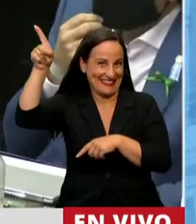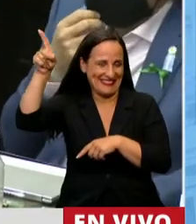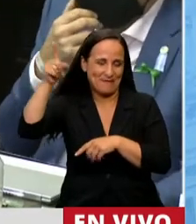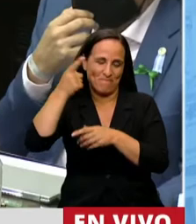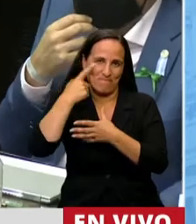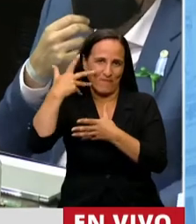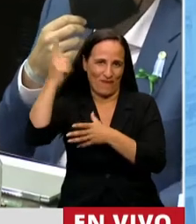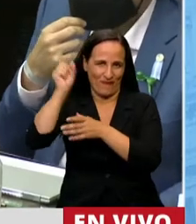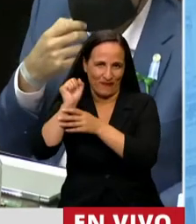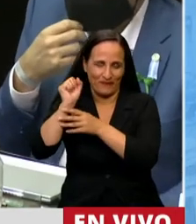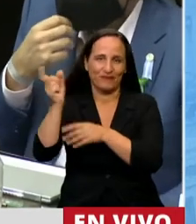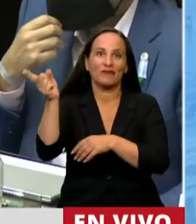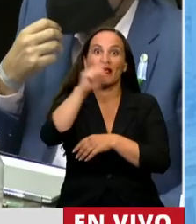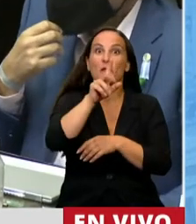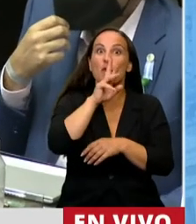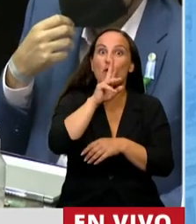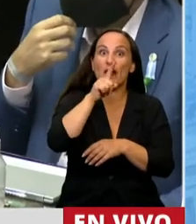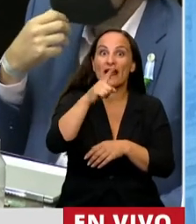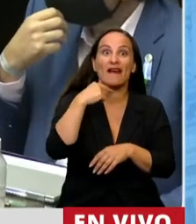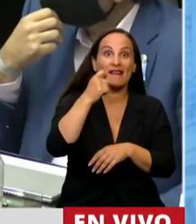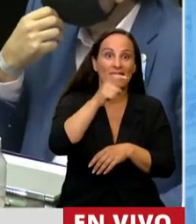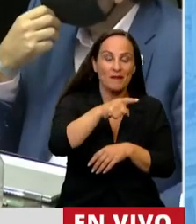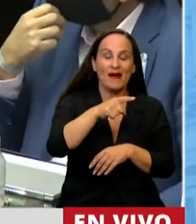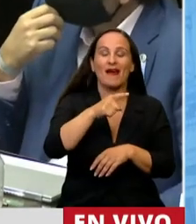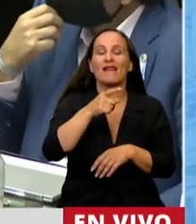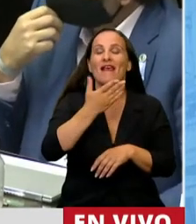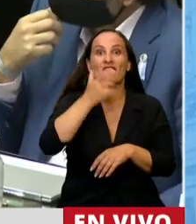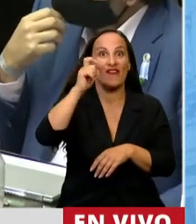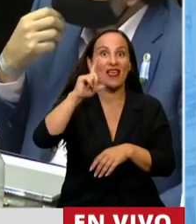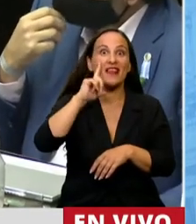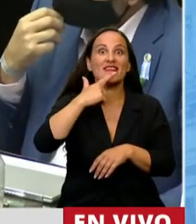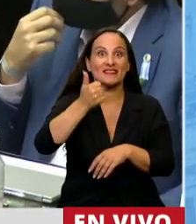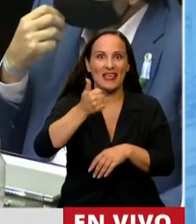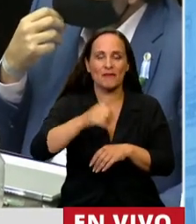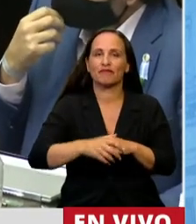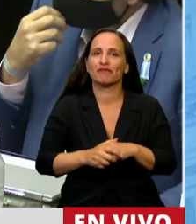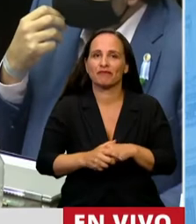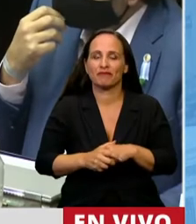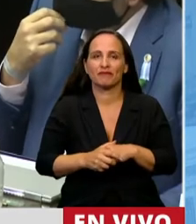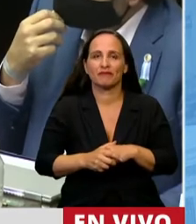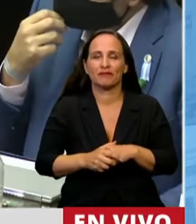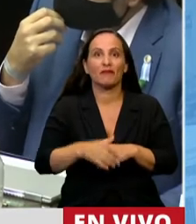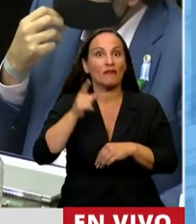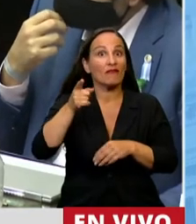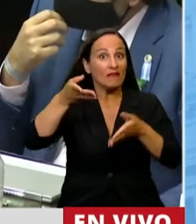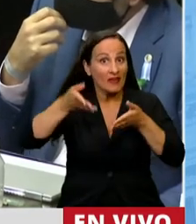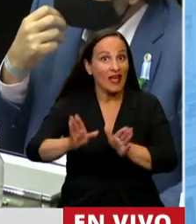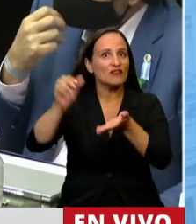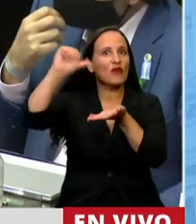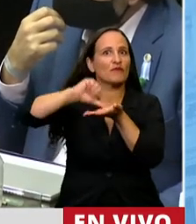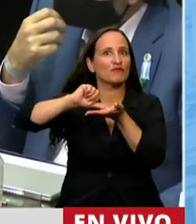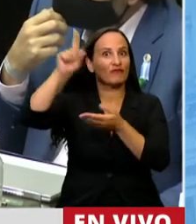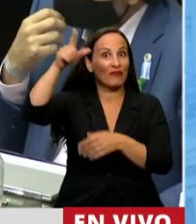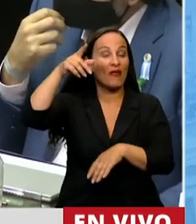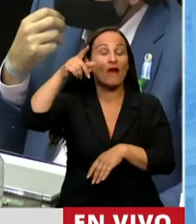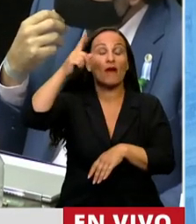Pachini y de la española Felisa Quintero, Regina Isabel Luisa, nació en Lisboa durante